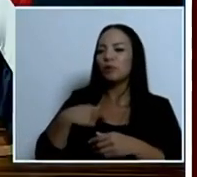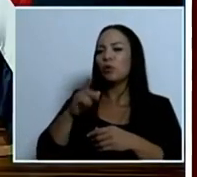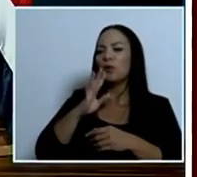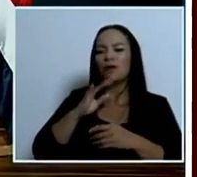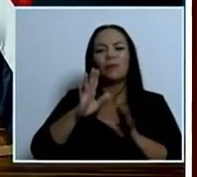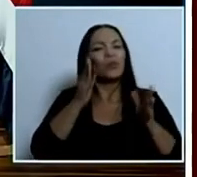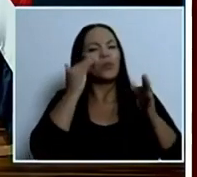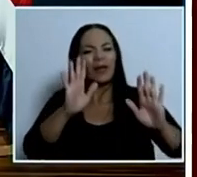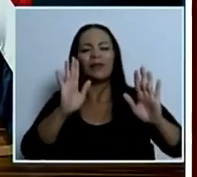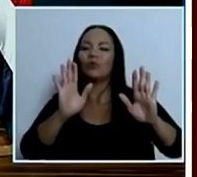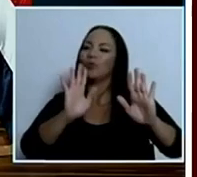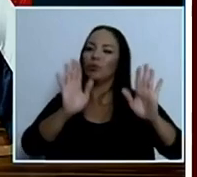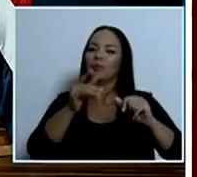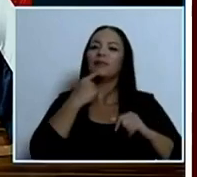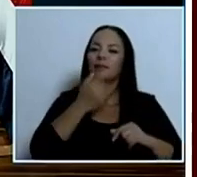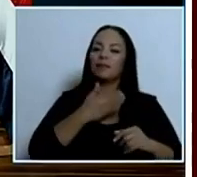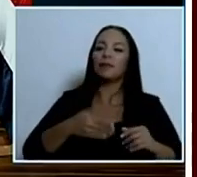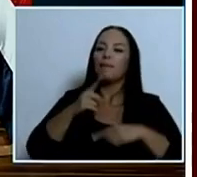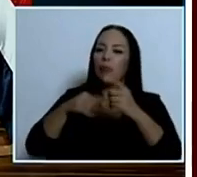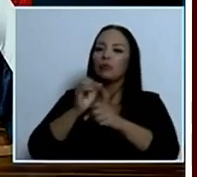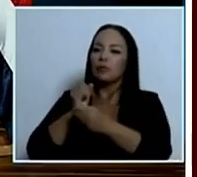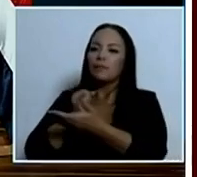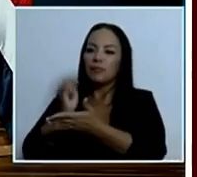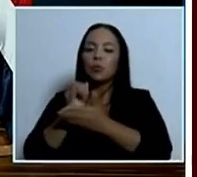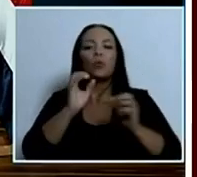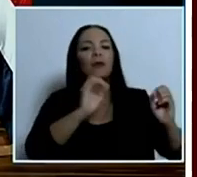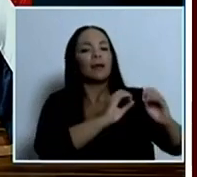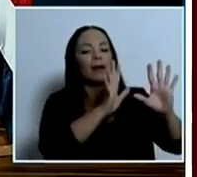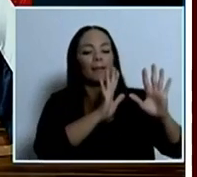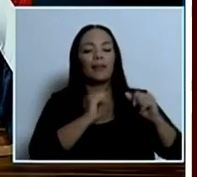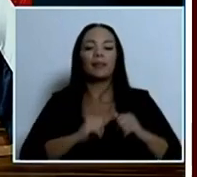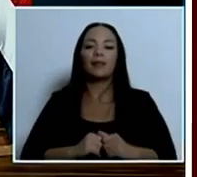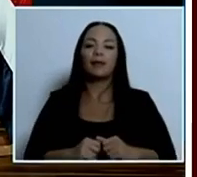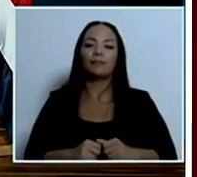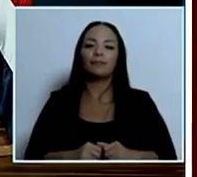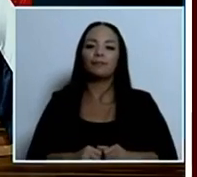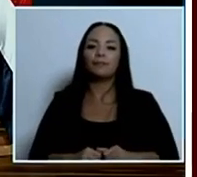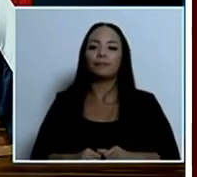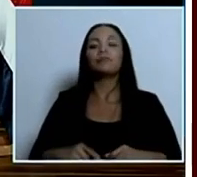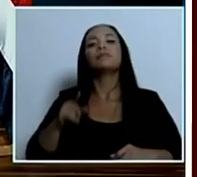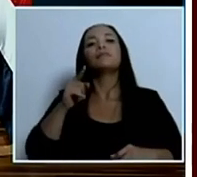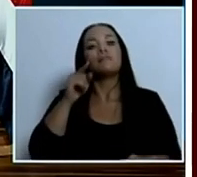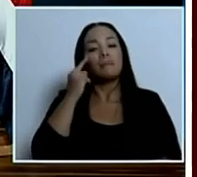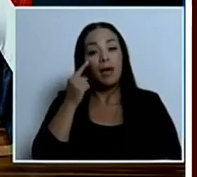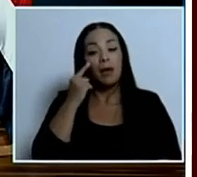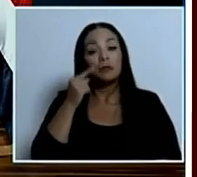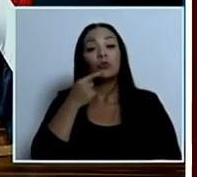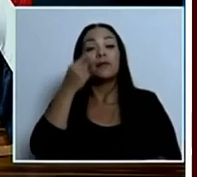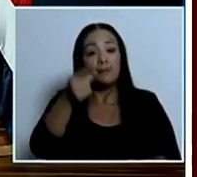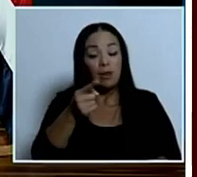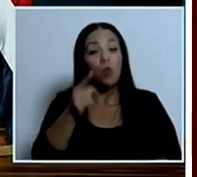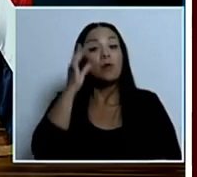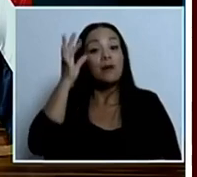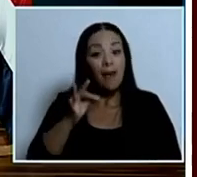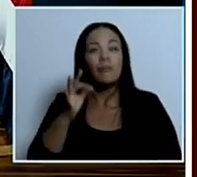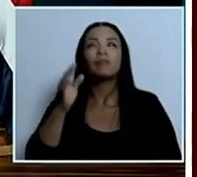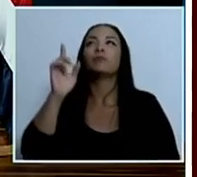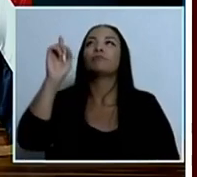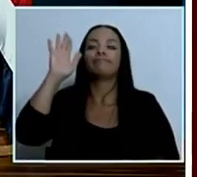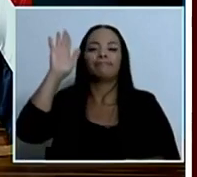no no pero vamos a hacer una investigación no si eso claramente y créanme por Dios que si encontramos